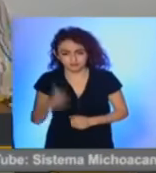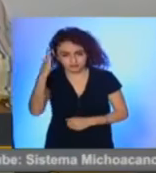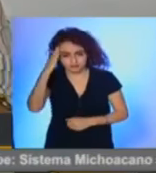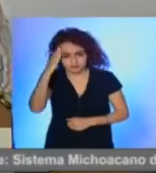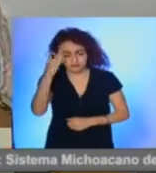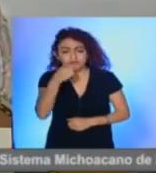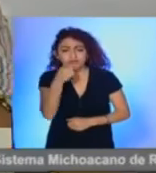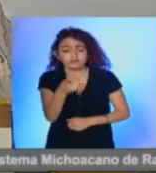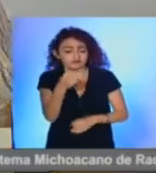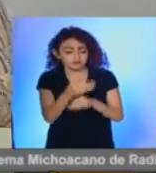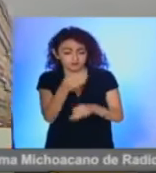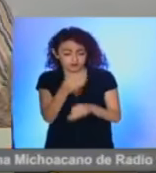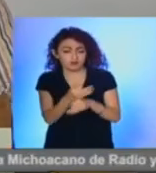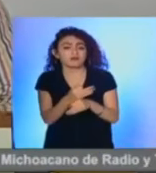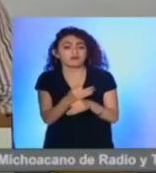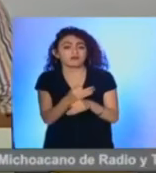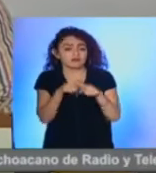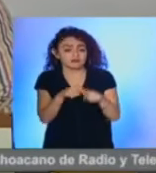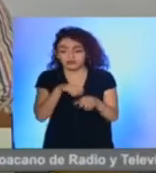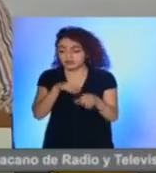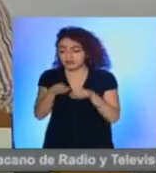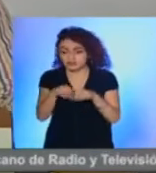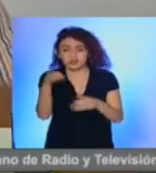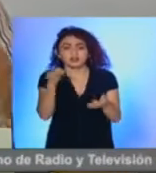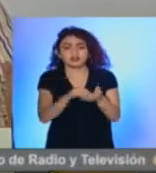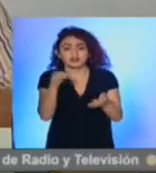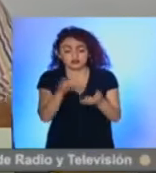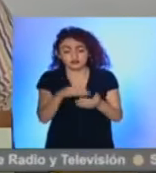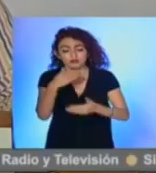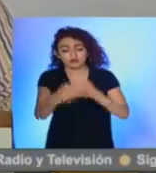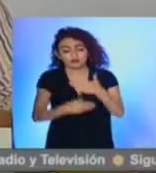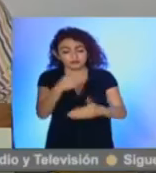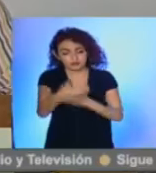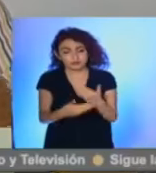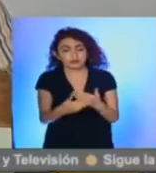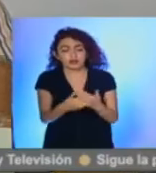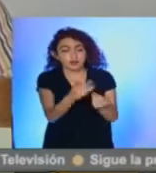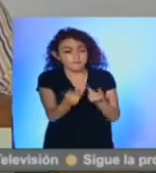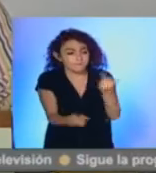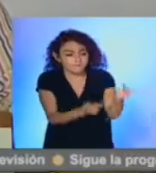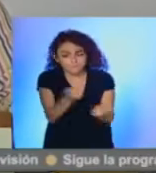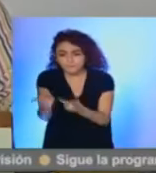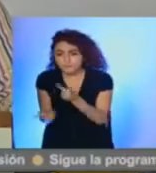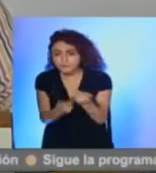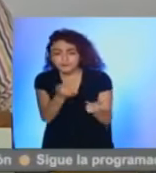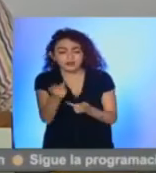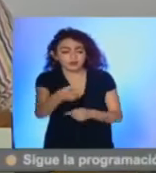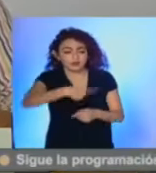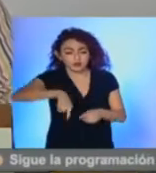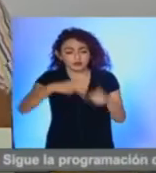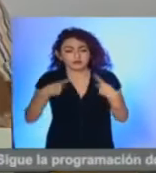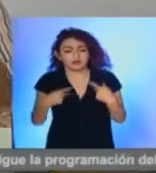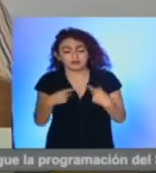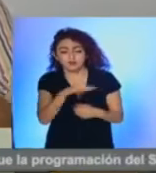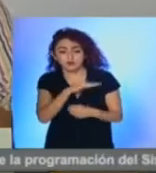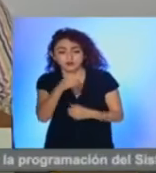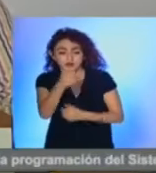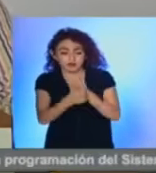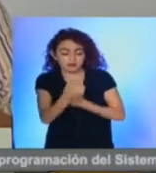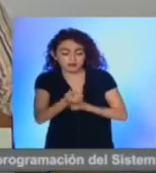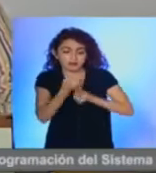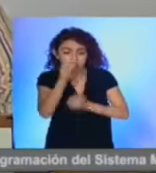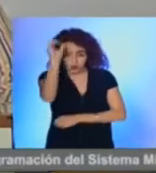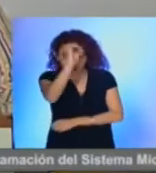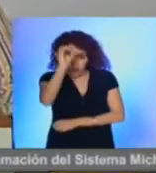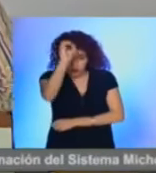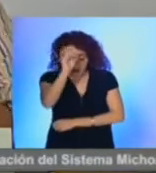dirigente señaló que en la actualidad se sigue trabajando y se encuentra en marcha el sondeo y la consulta para que la ciudadanía dé a